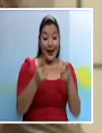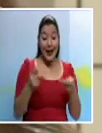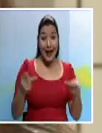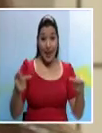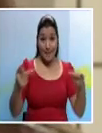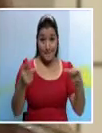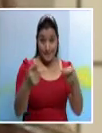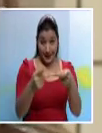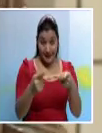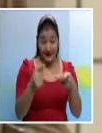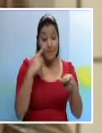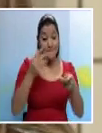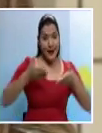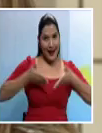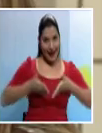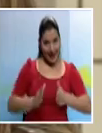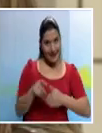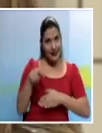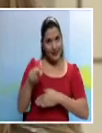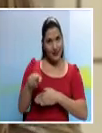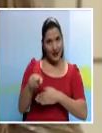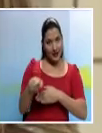el rector debió inhibirse.